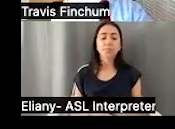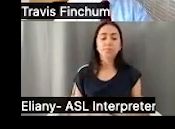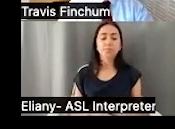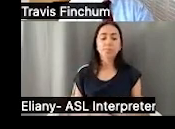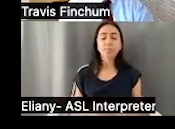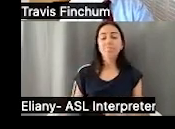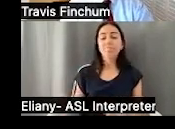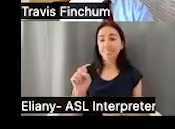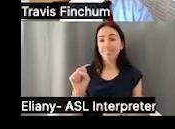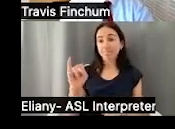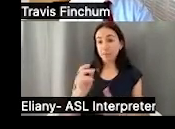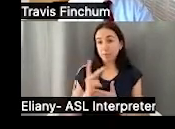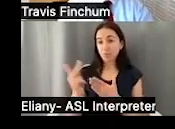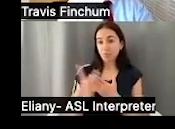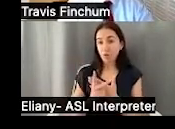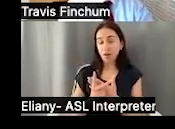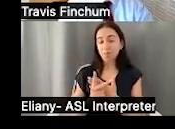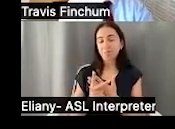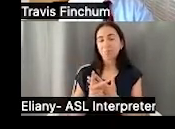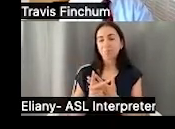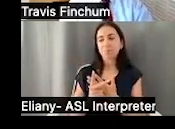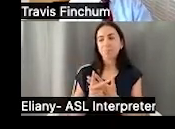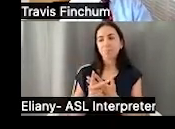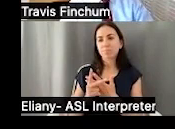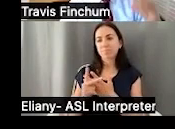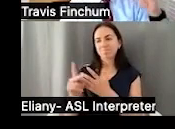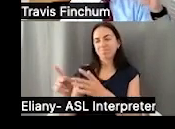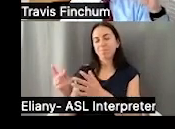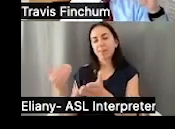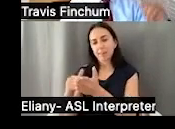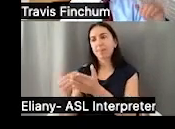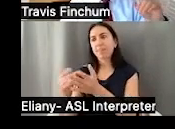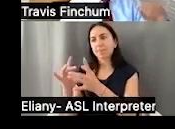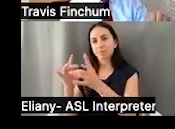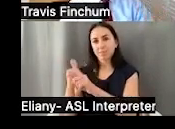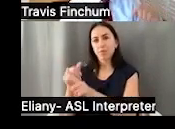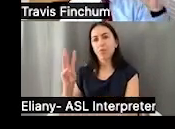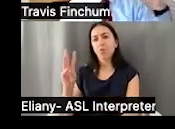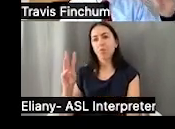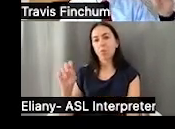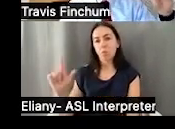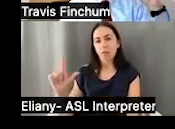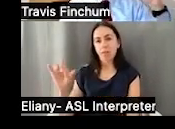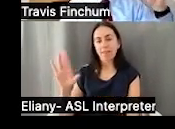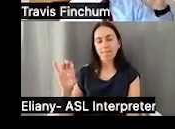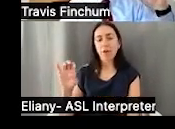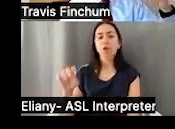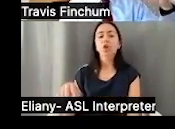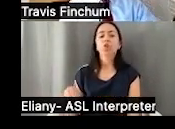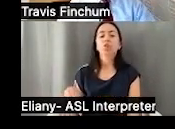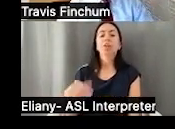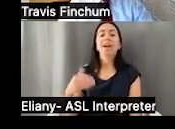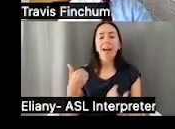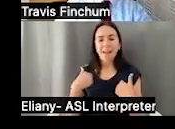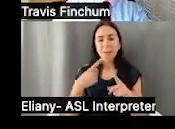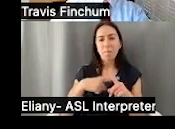Entonces, debido a que el programa SSI es un programa basado de asistencia social,